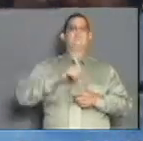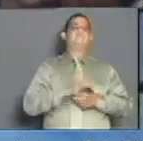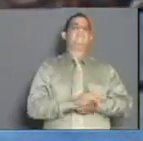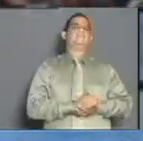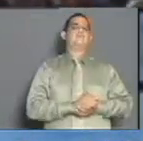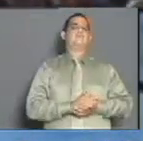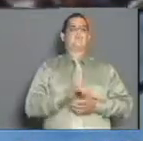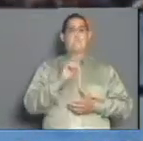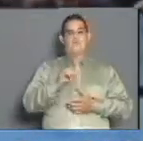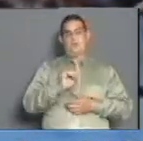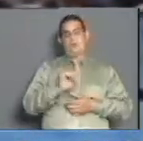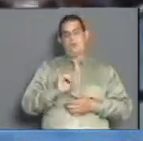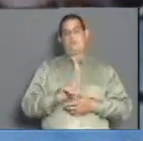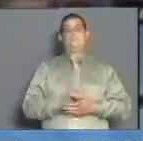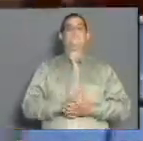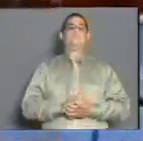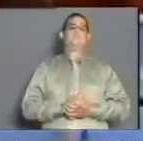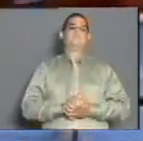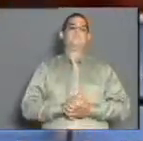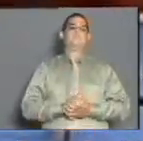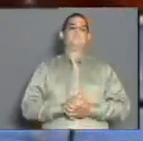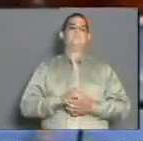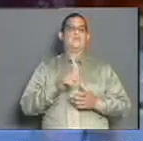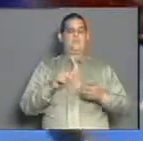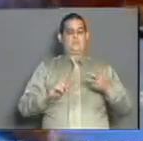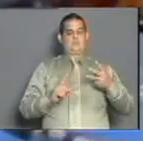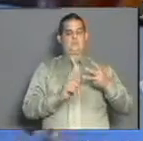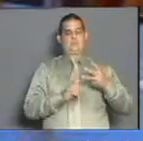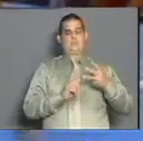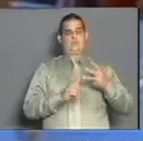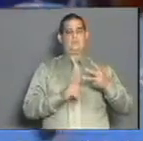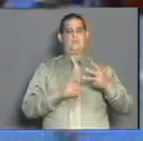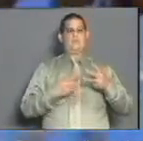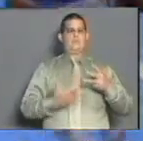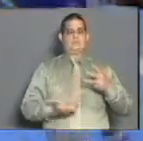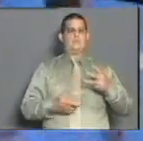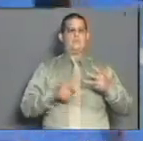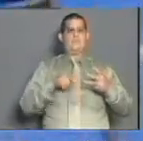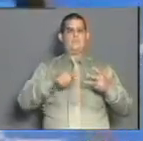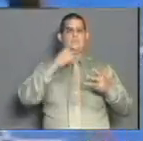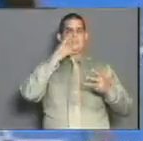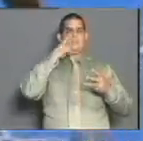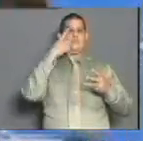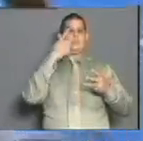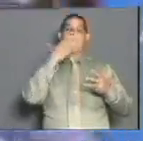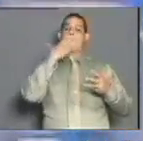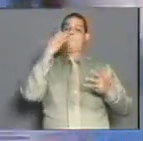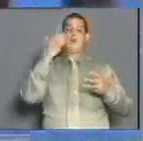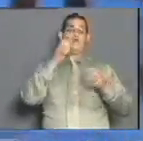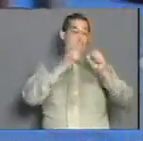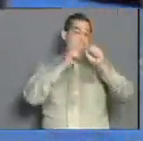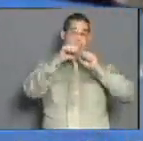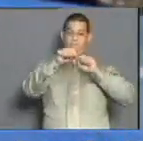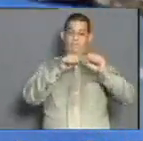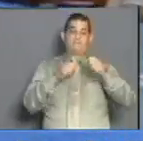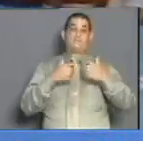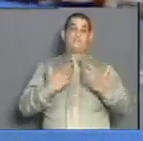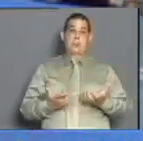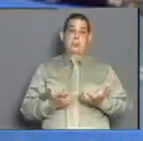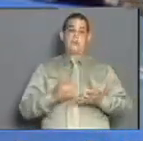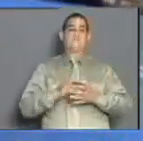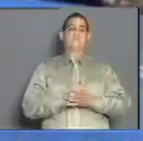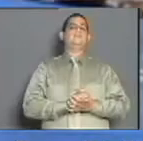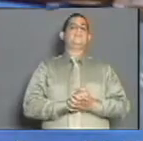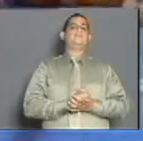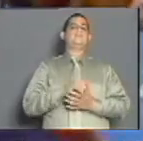doble monarca en Juegos Panamericanos. En el caso de Ángel Espinosa Capó, considerado en su tiempo como el mejor boxeador libra por libra del mundo,